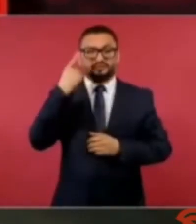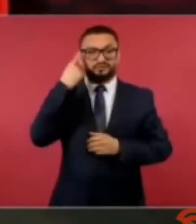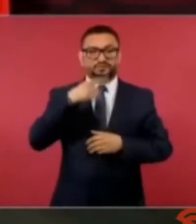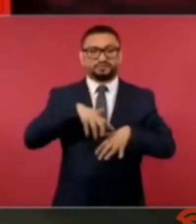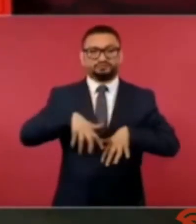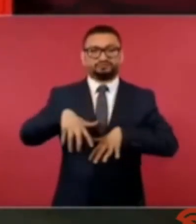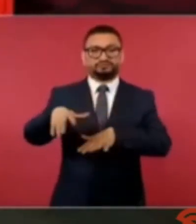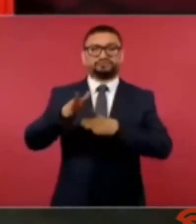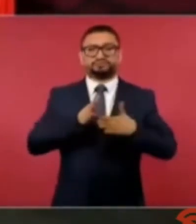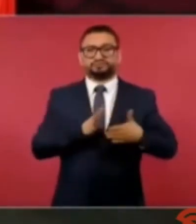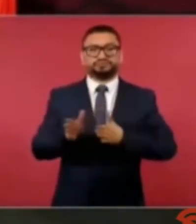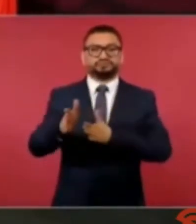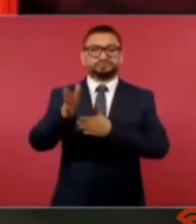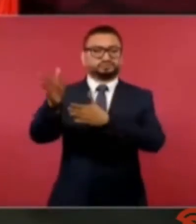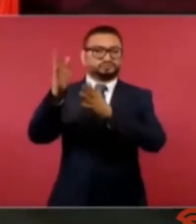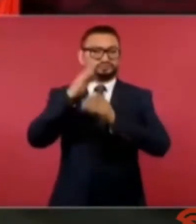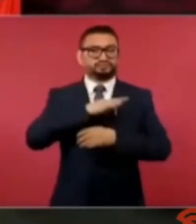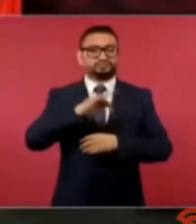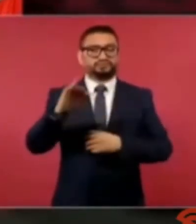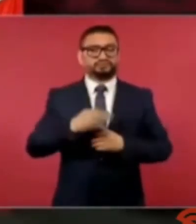este